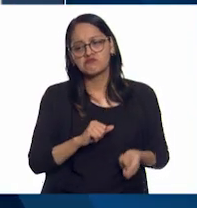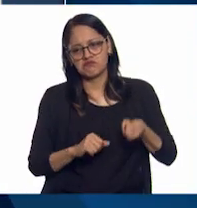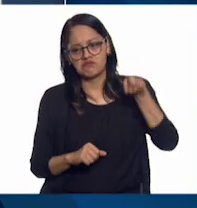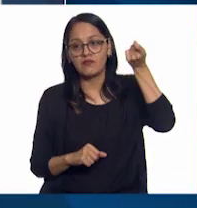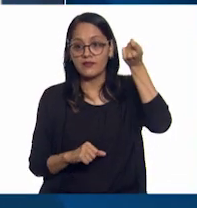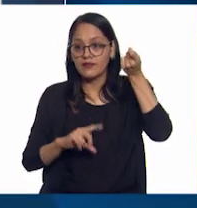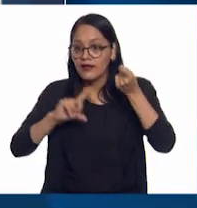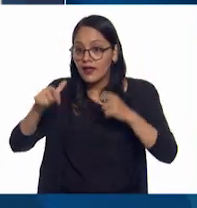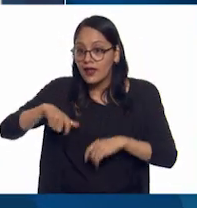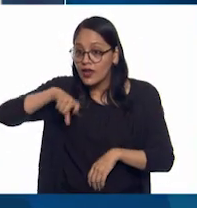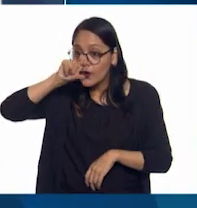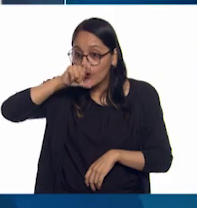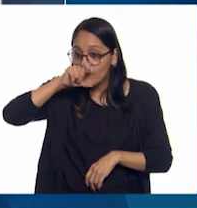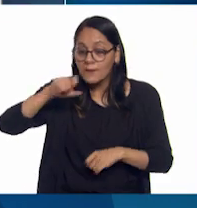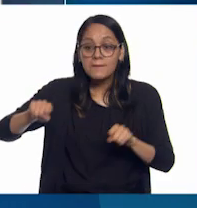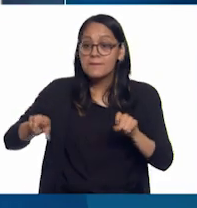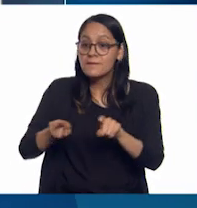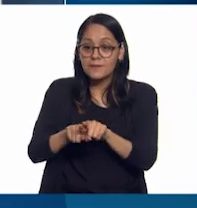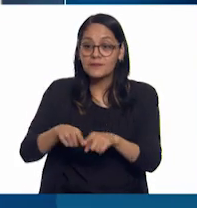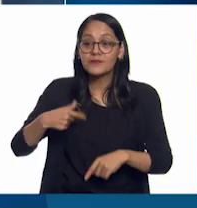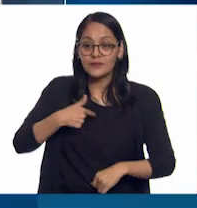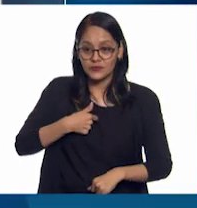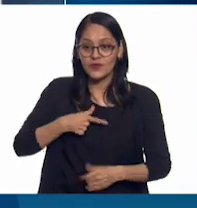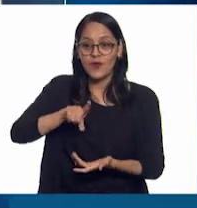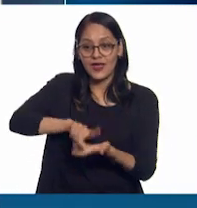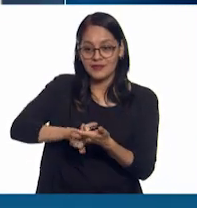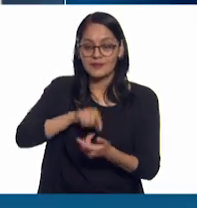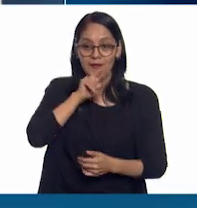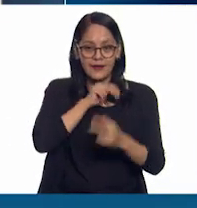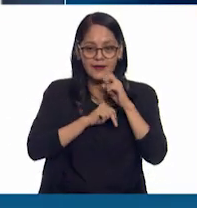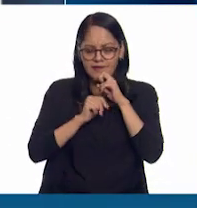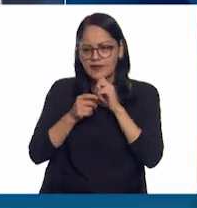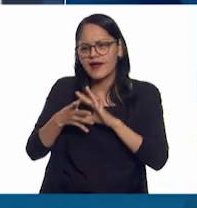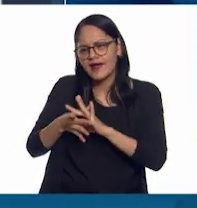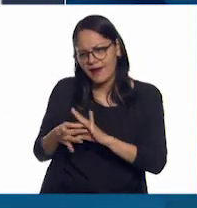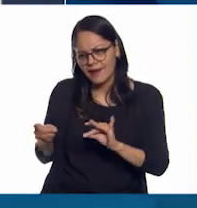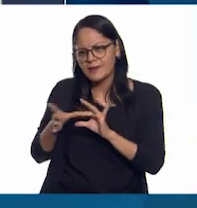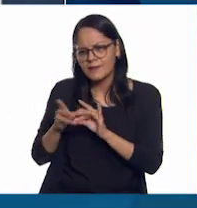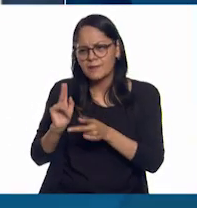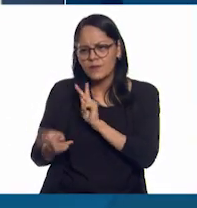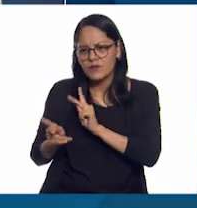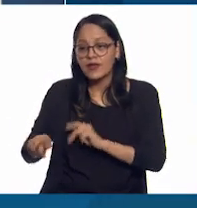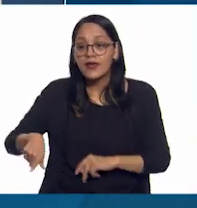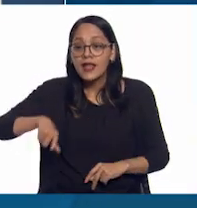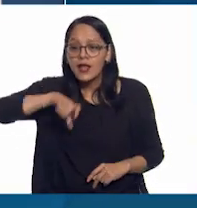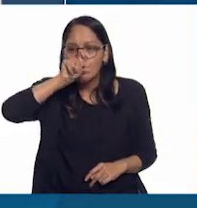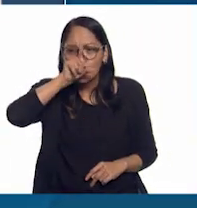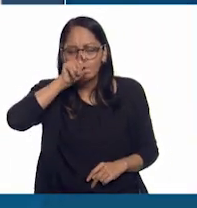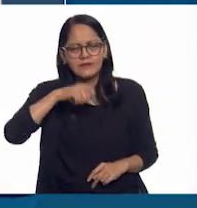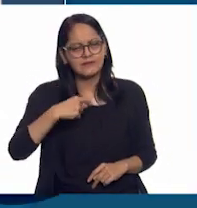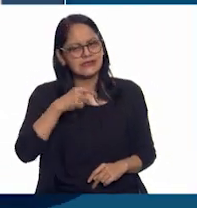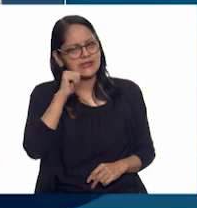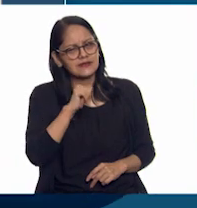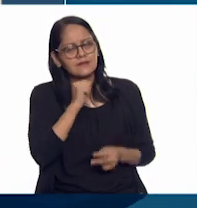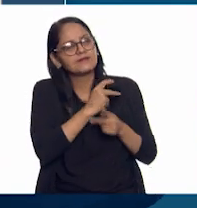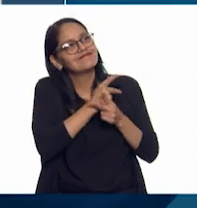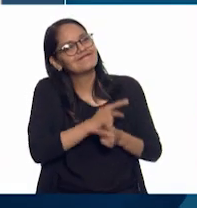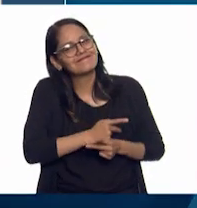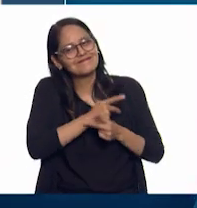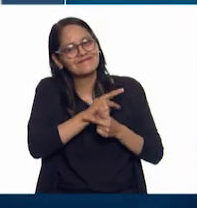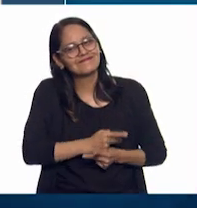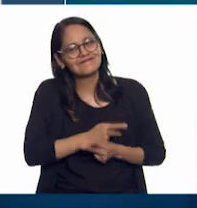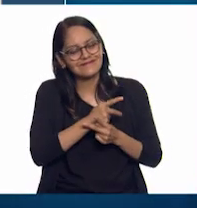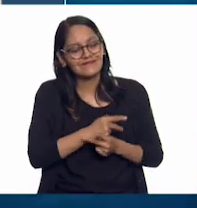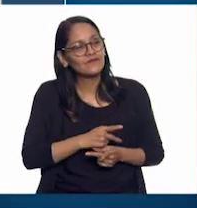darme cuenta empecé también a contarle mis preocupaciones y él siempre se ha portado muy paciente conmigo.